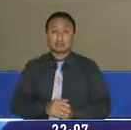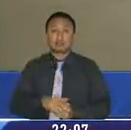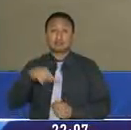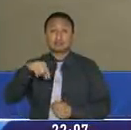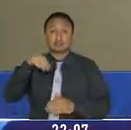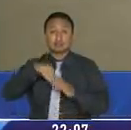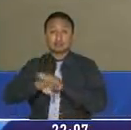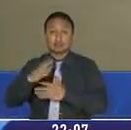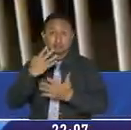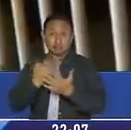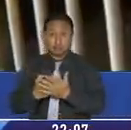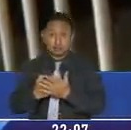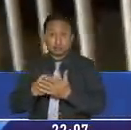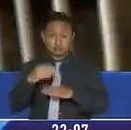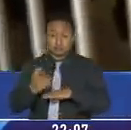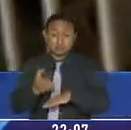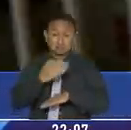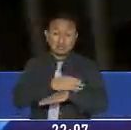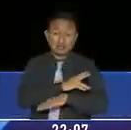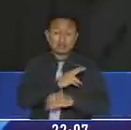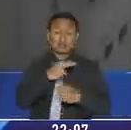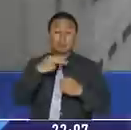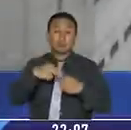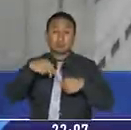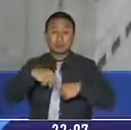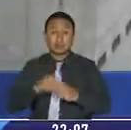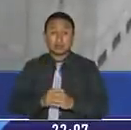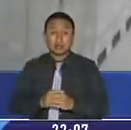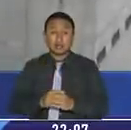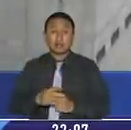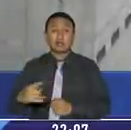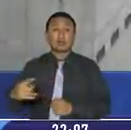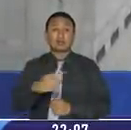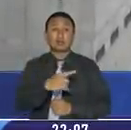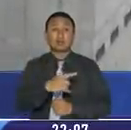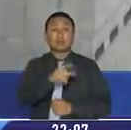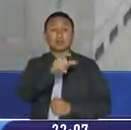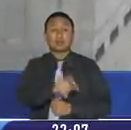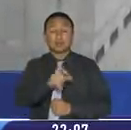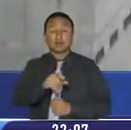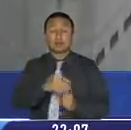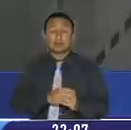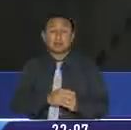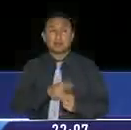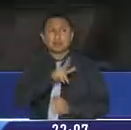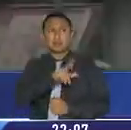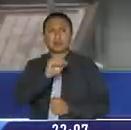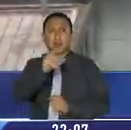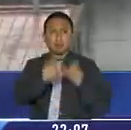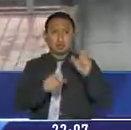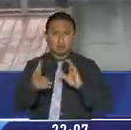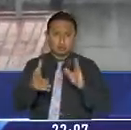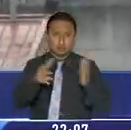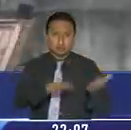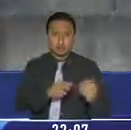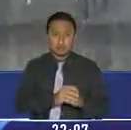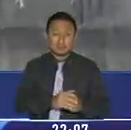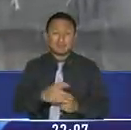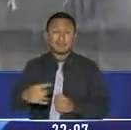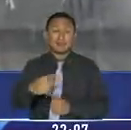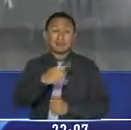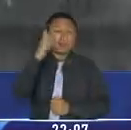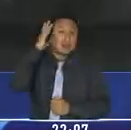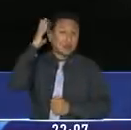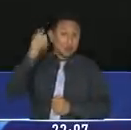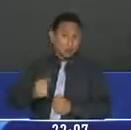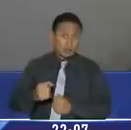internado tras haber participado del motín que acabó con la vida de más de 30 personas en la regional